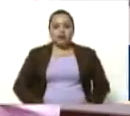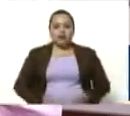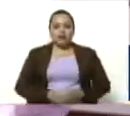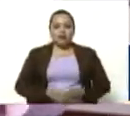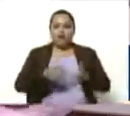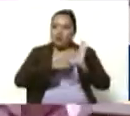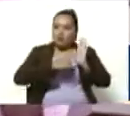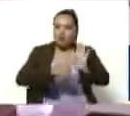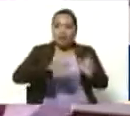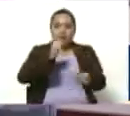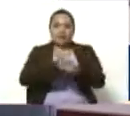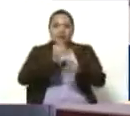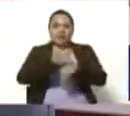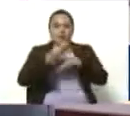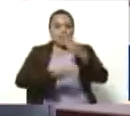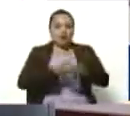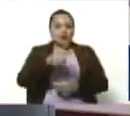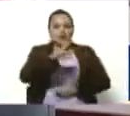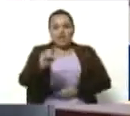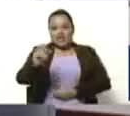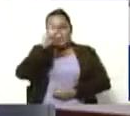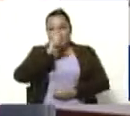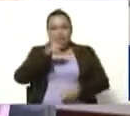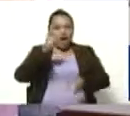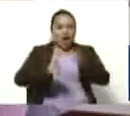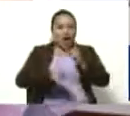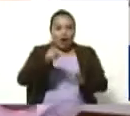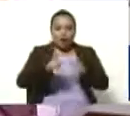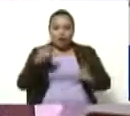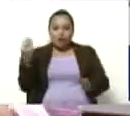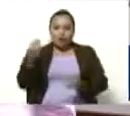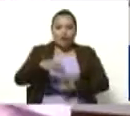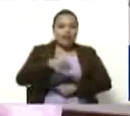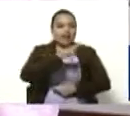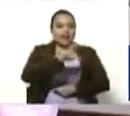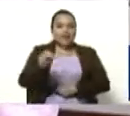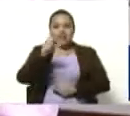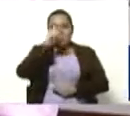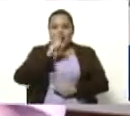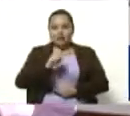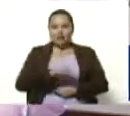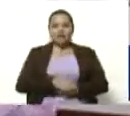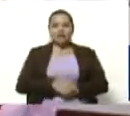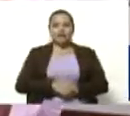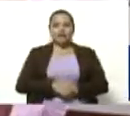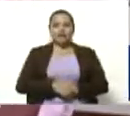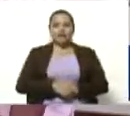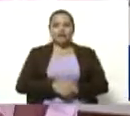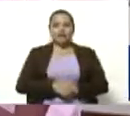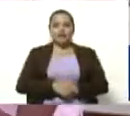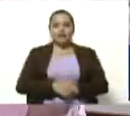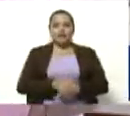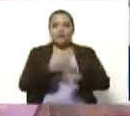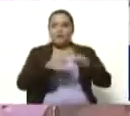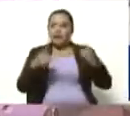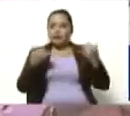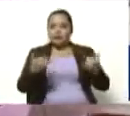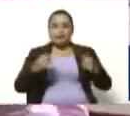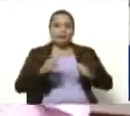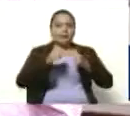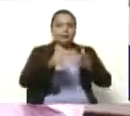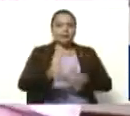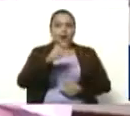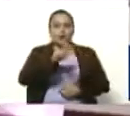mínimamente 30 años. Hay unos que tienen mucho más que 30 años. Entonces, ya a partir del 20 de